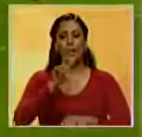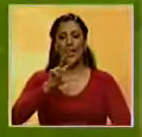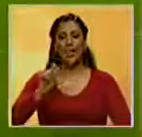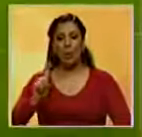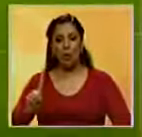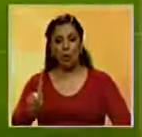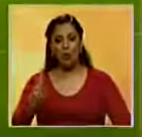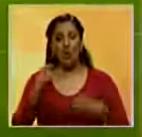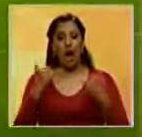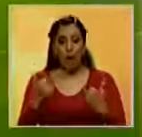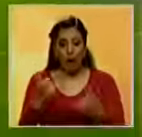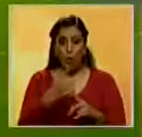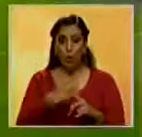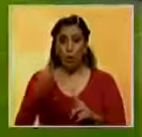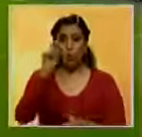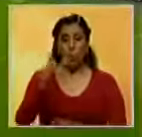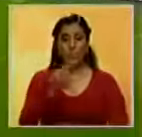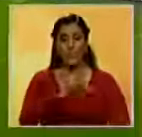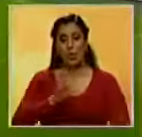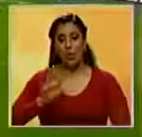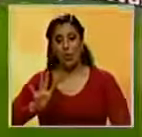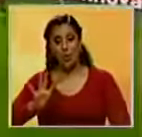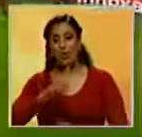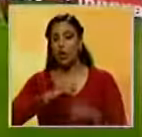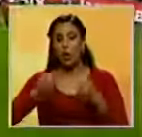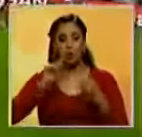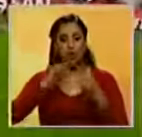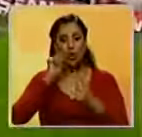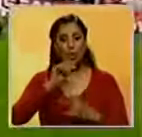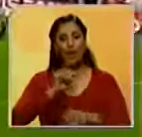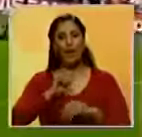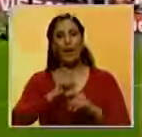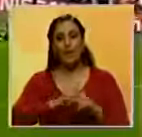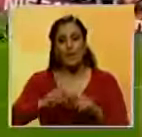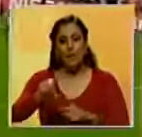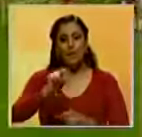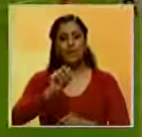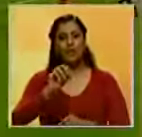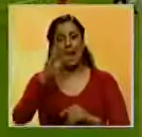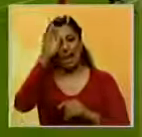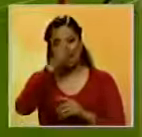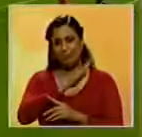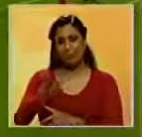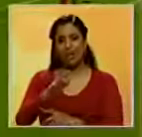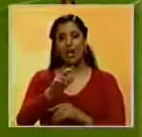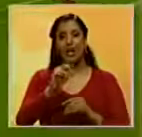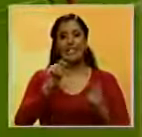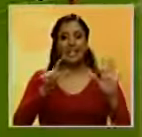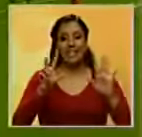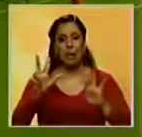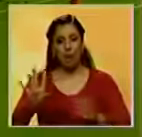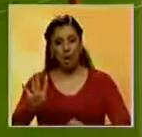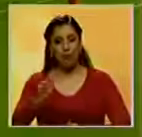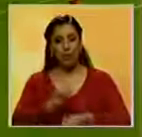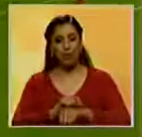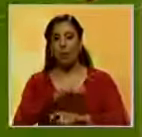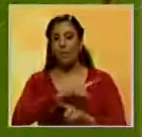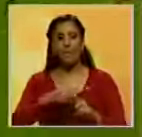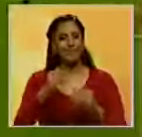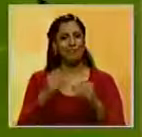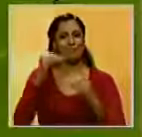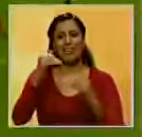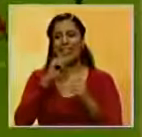Antoine Griezmann empató al 54 y Robert Lewandowski regresó la ventaja a los alemanes al 74, pero no le alcanzó para